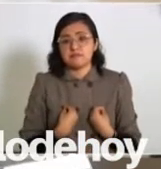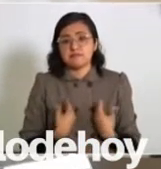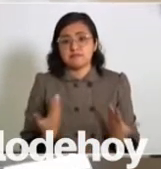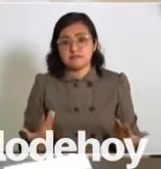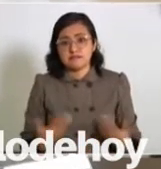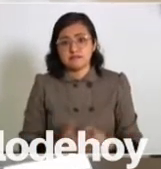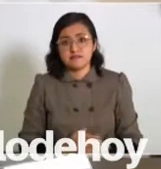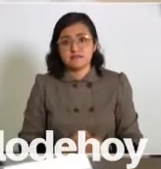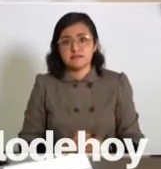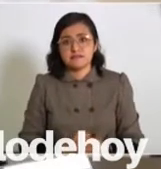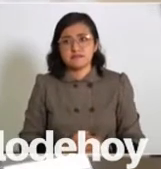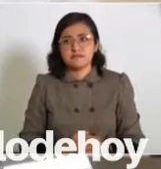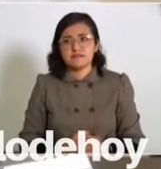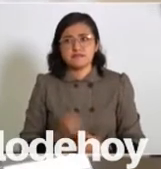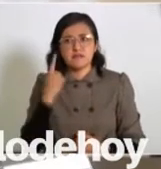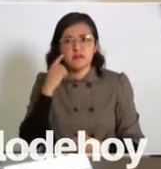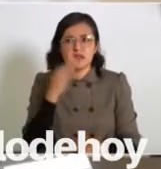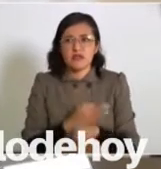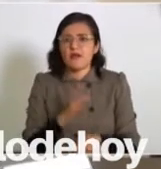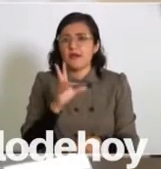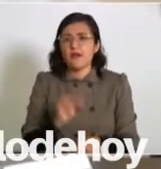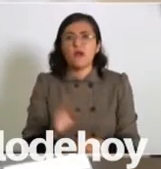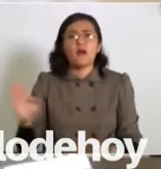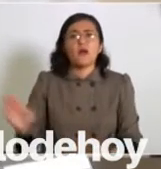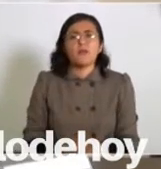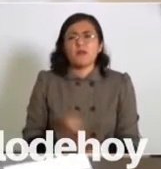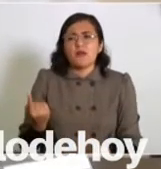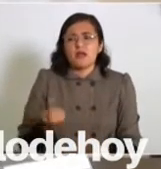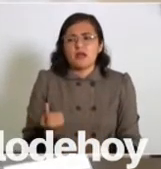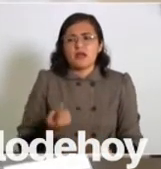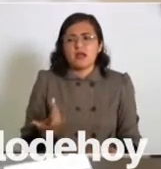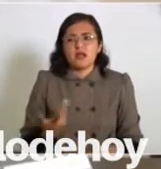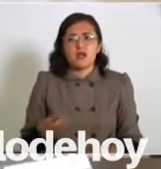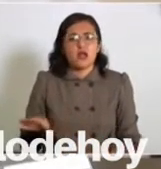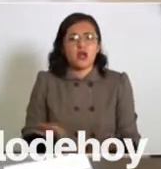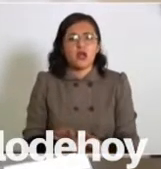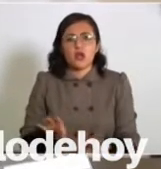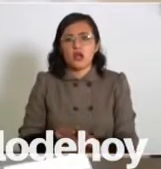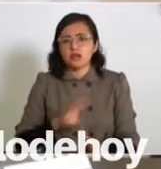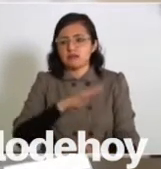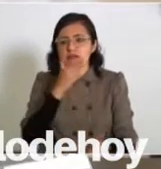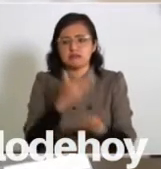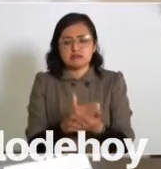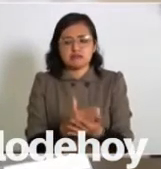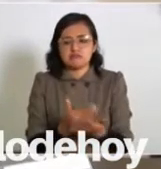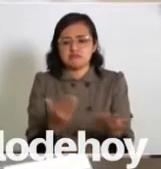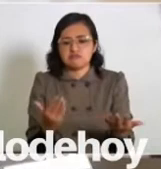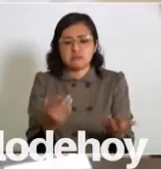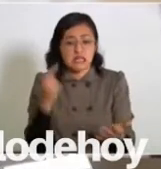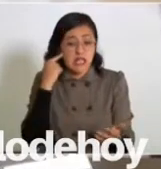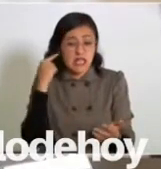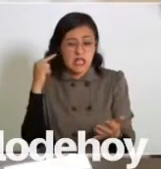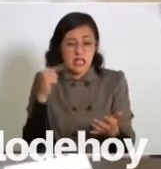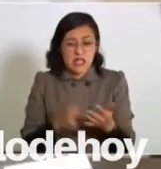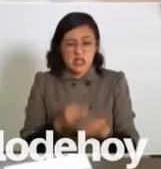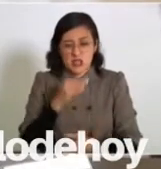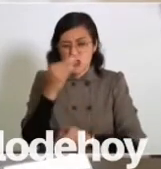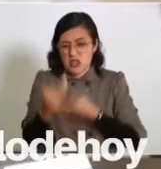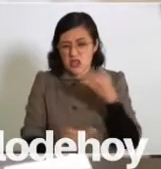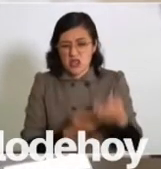No es porque haya que tener absoluta credibilidad